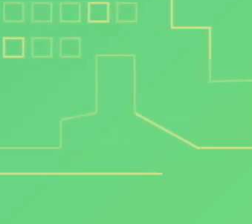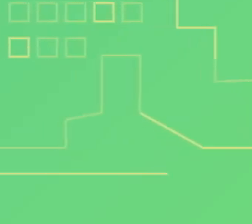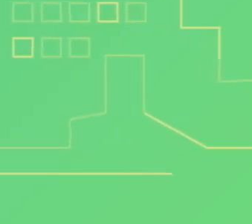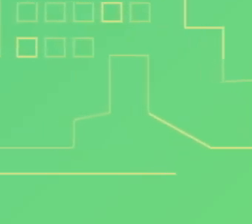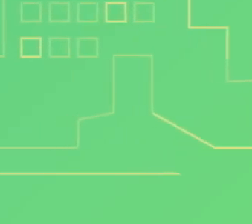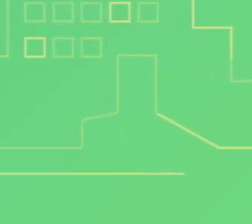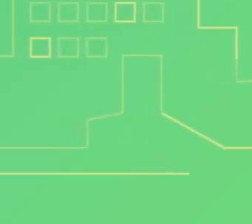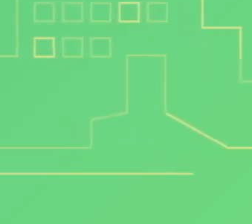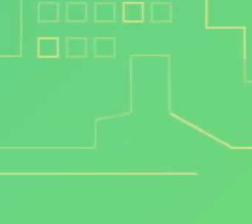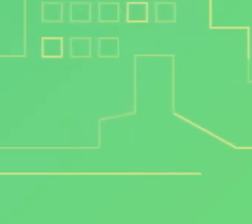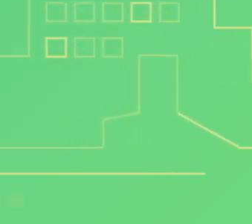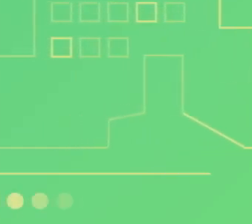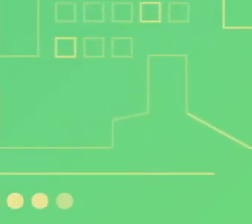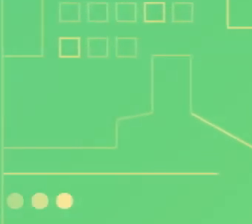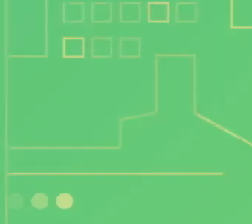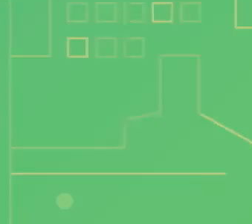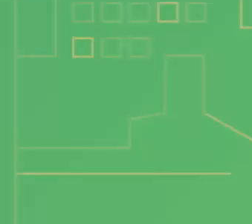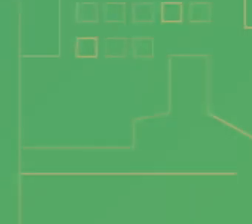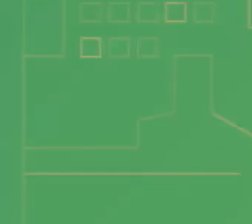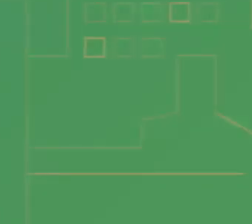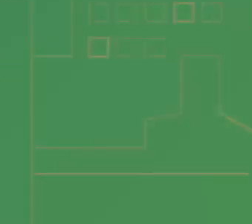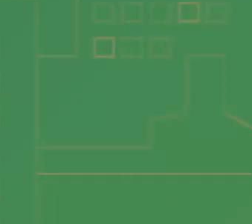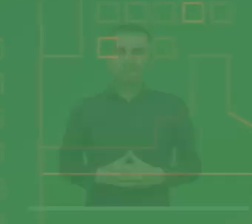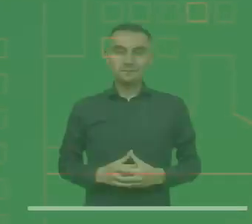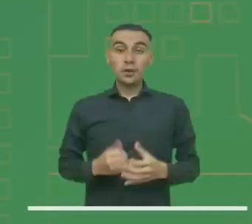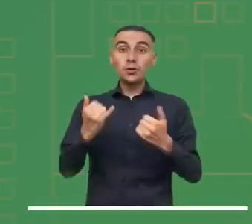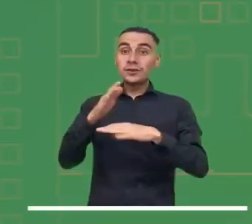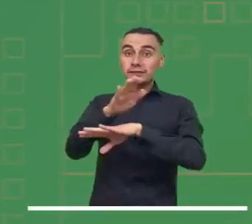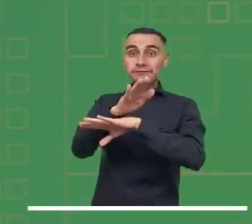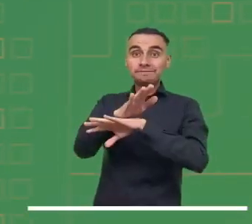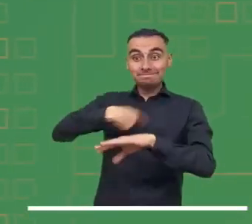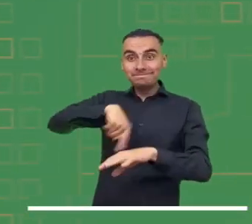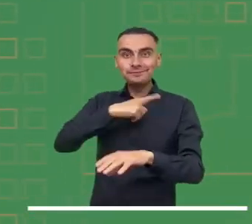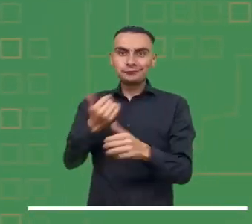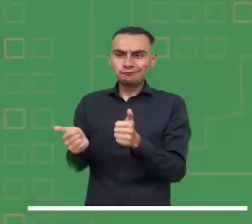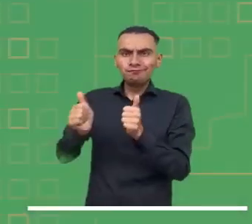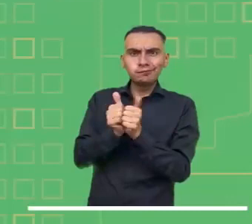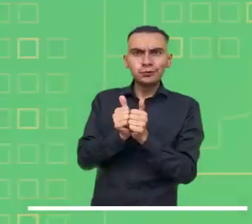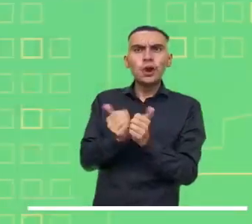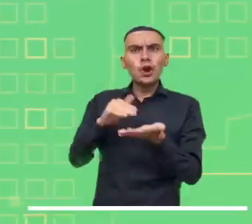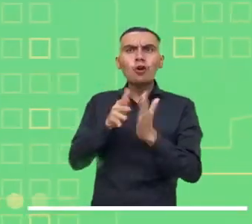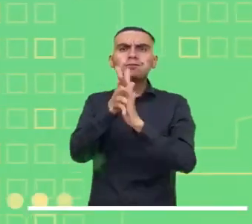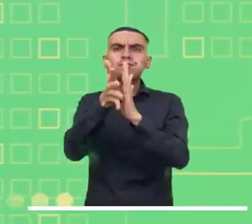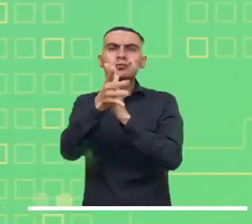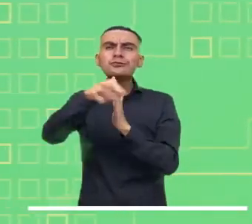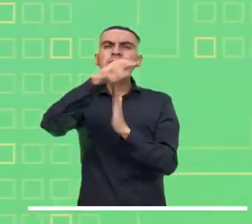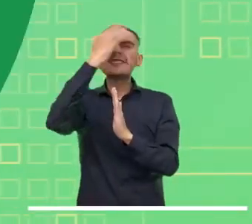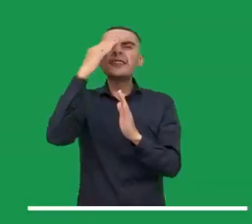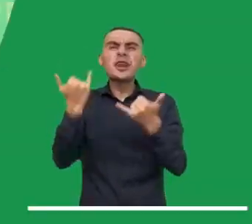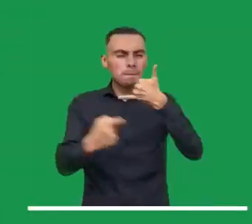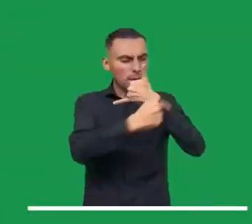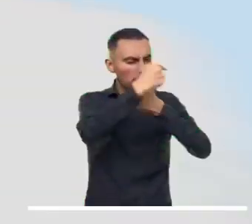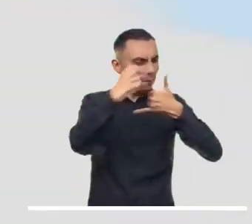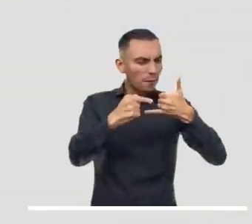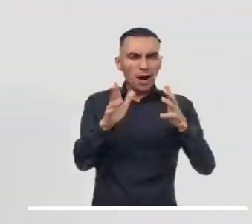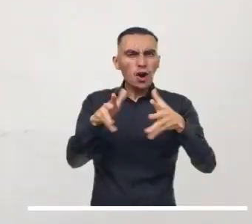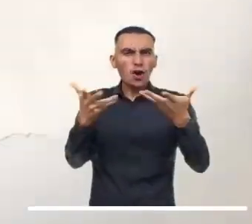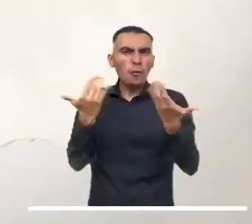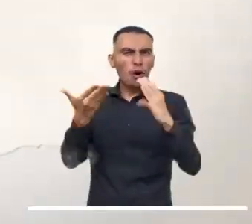Seguimos nuestra jornada actualizándolos con las condiciones del tiempo esperadas para esta tarde en nuestro territorio.